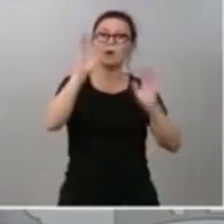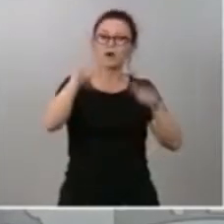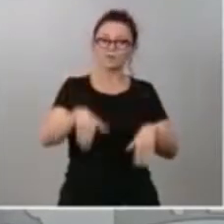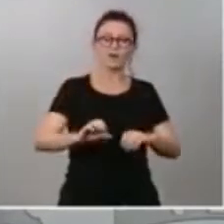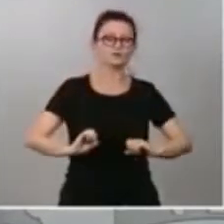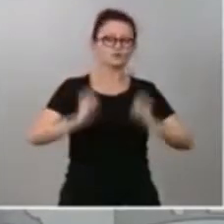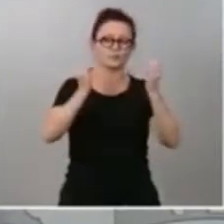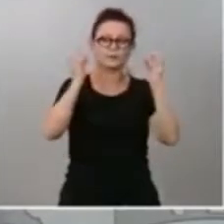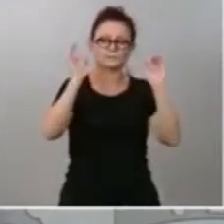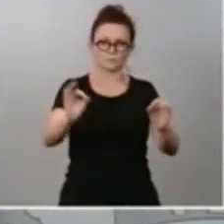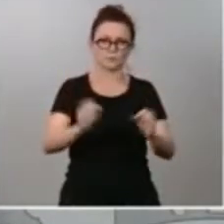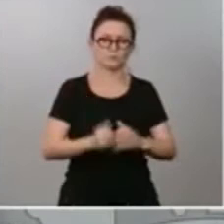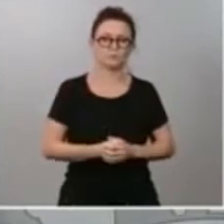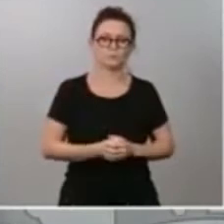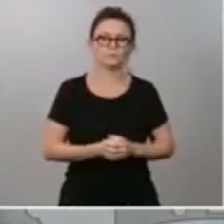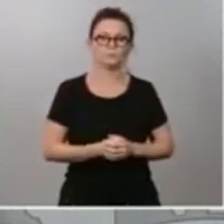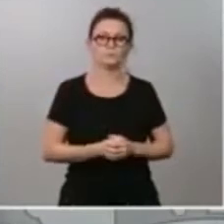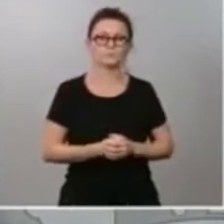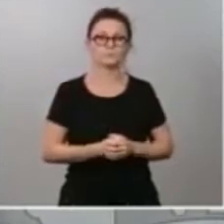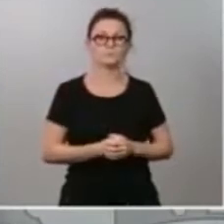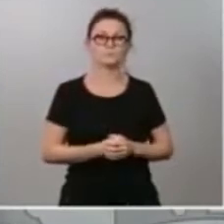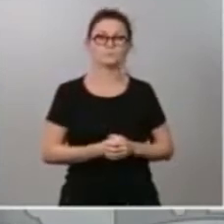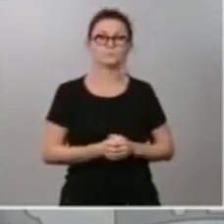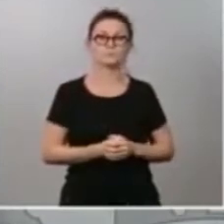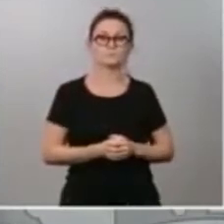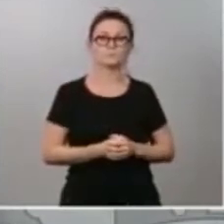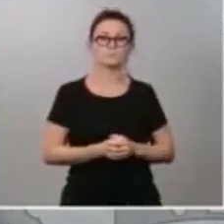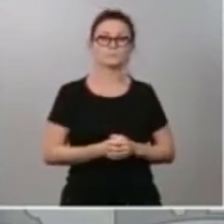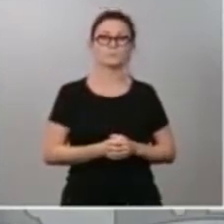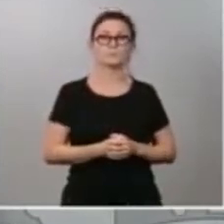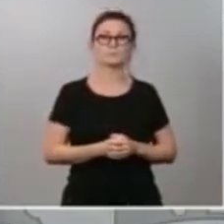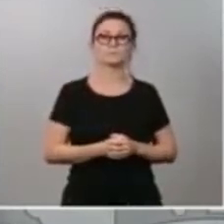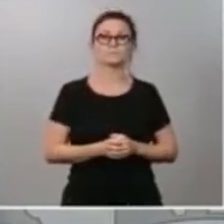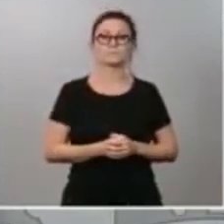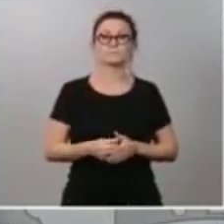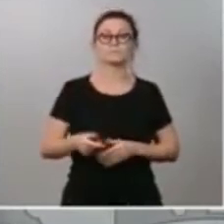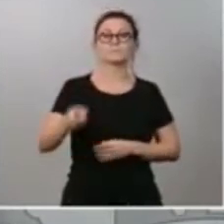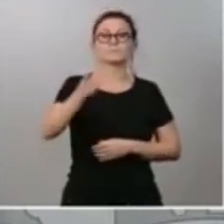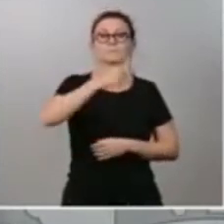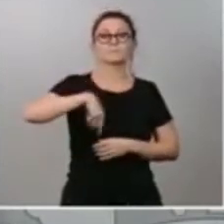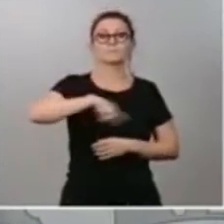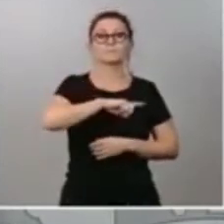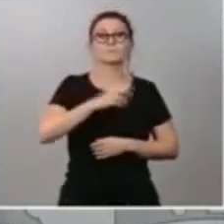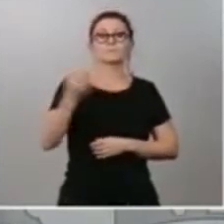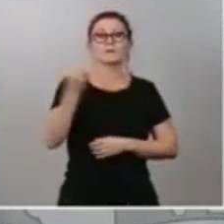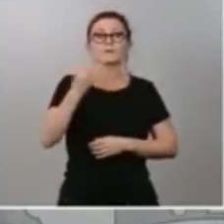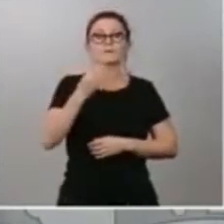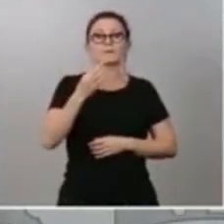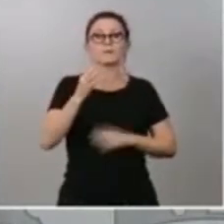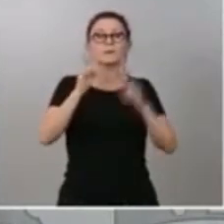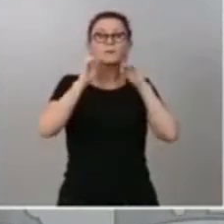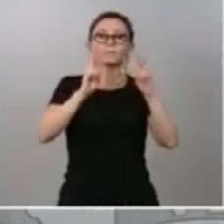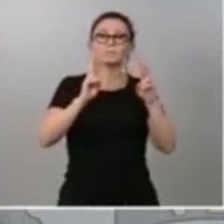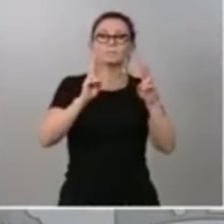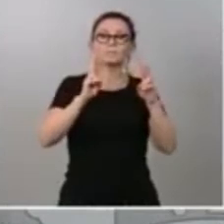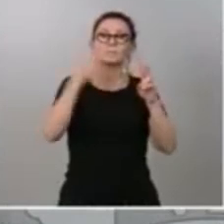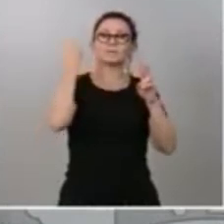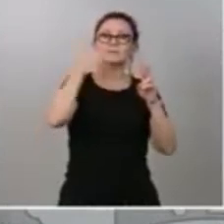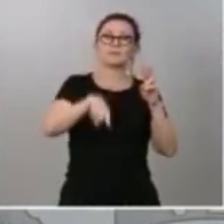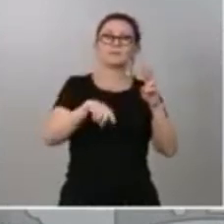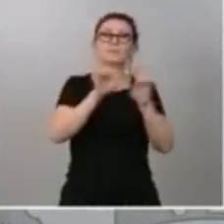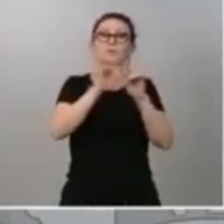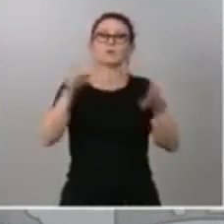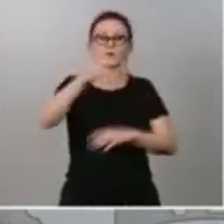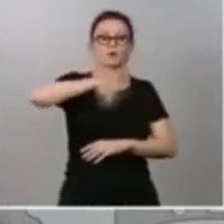debemos tener clara la perspectiva de lo que necesitaremos de nosotros mismos cada año. Tras la